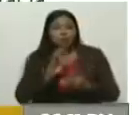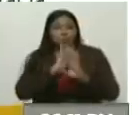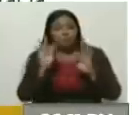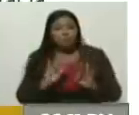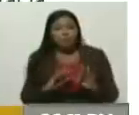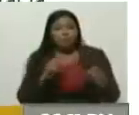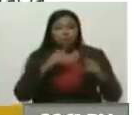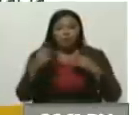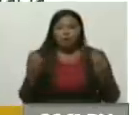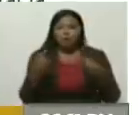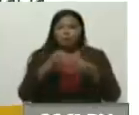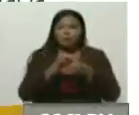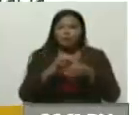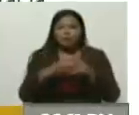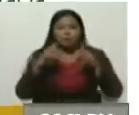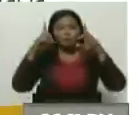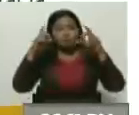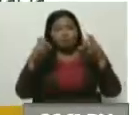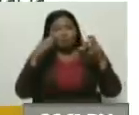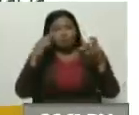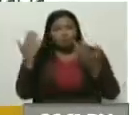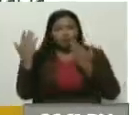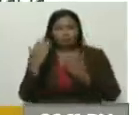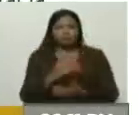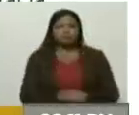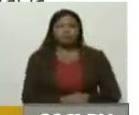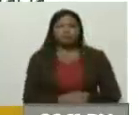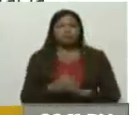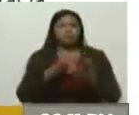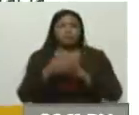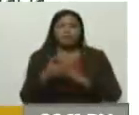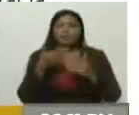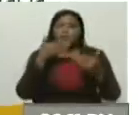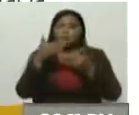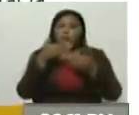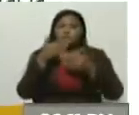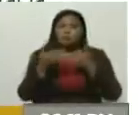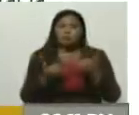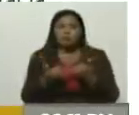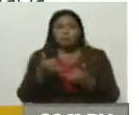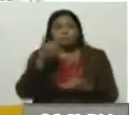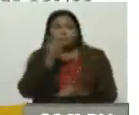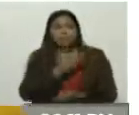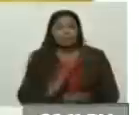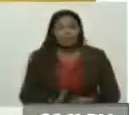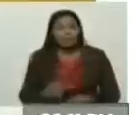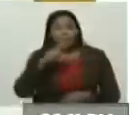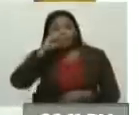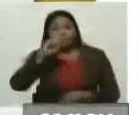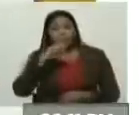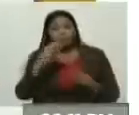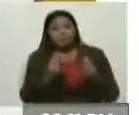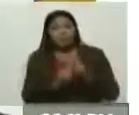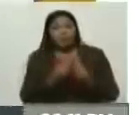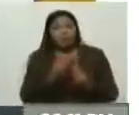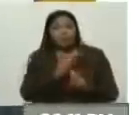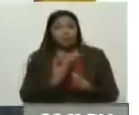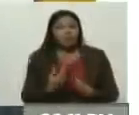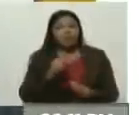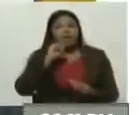Y el tuit viene acompañado de una fotografía que nos ilustra lo que fue esa conversación entre el presidente de la República Bolivariana de Venezuela,